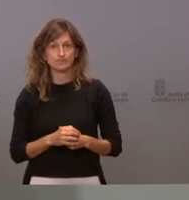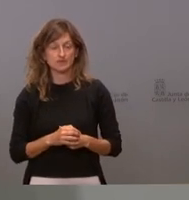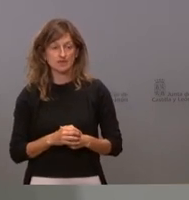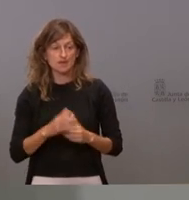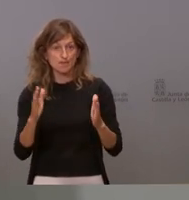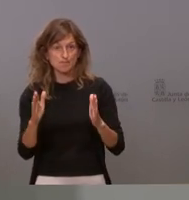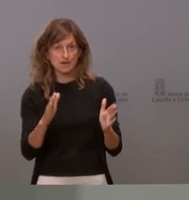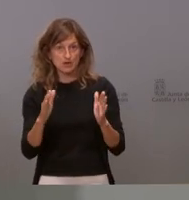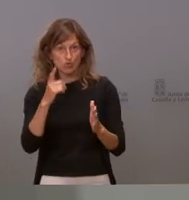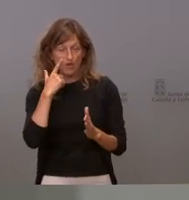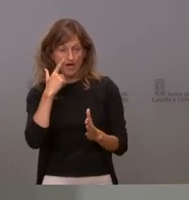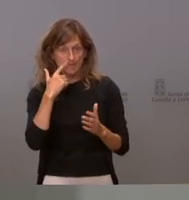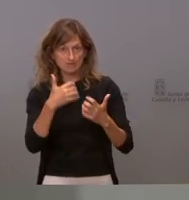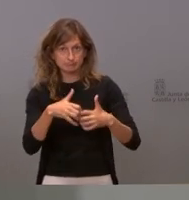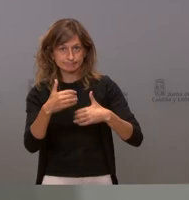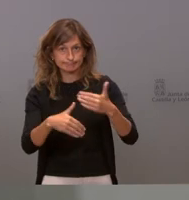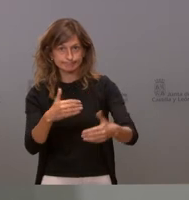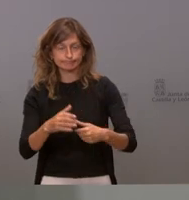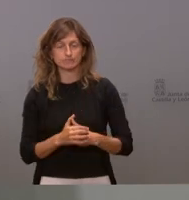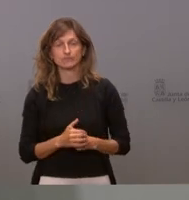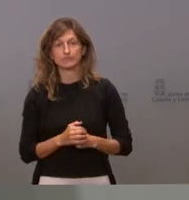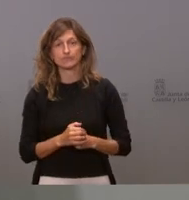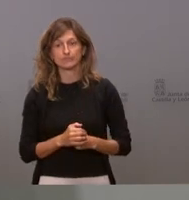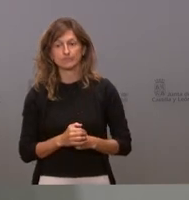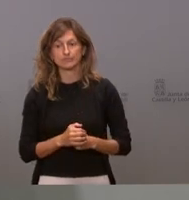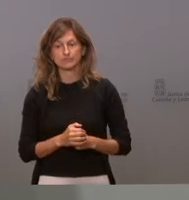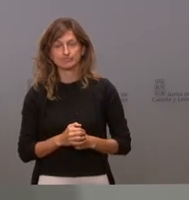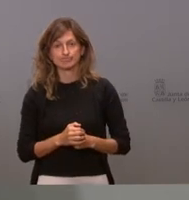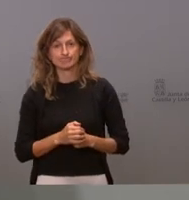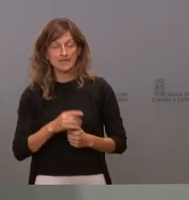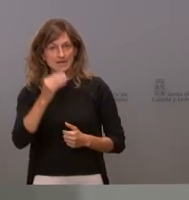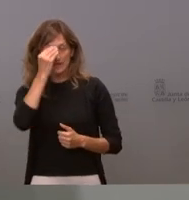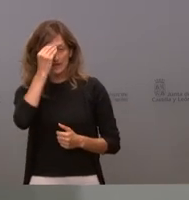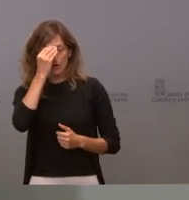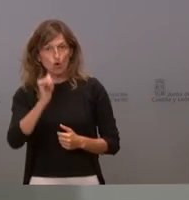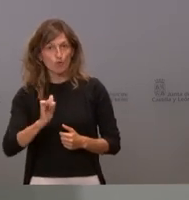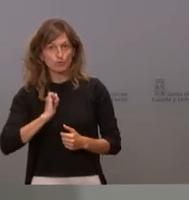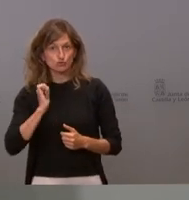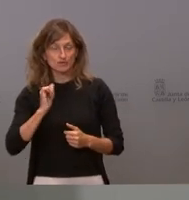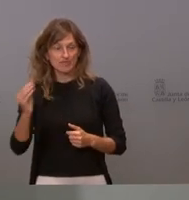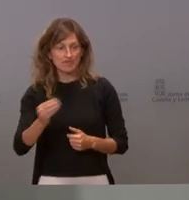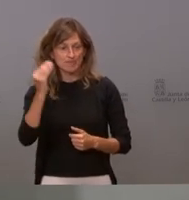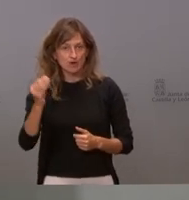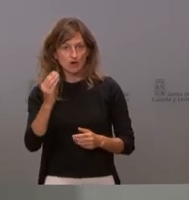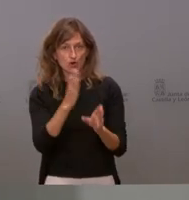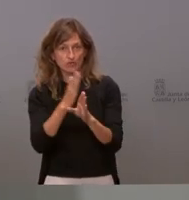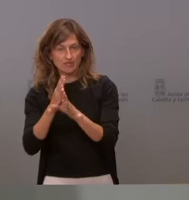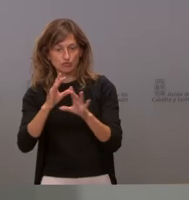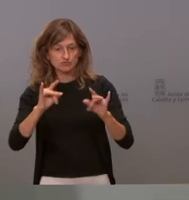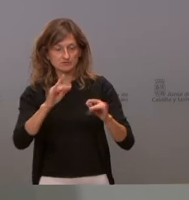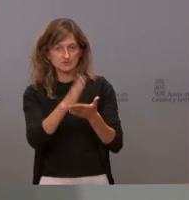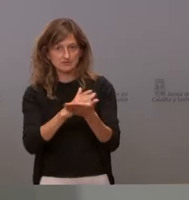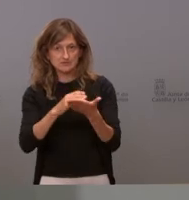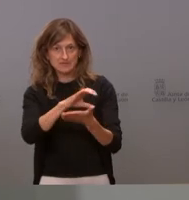podamos sacarlo adelante yo creo que hay una oportunidad de mejora en nuestra ordenación territorial un cambio